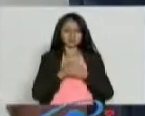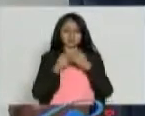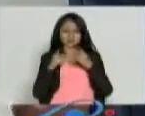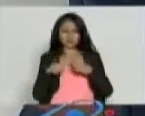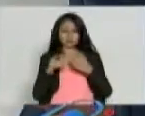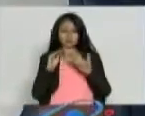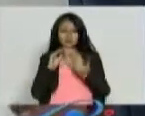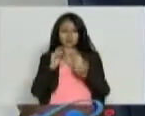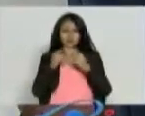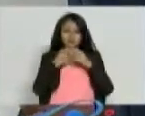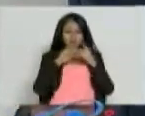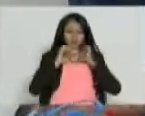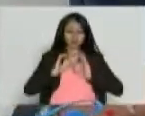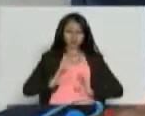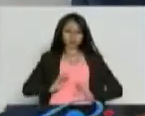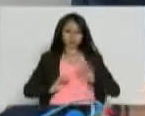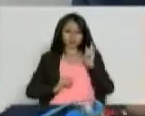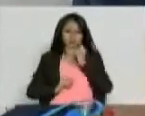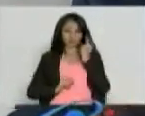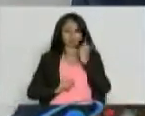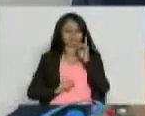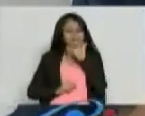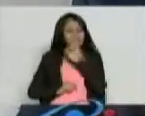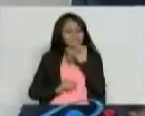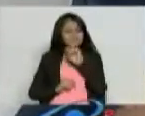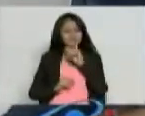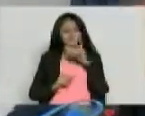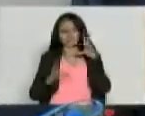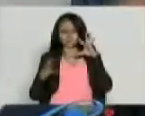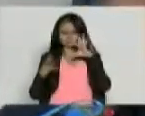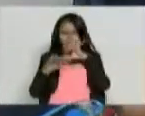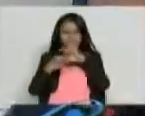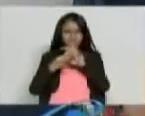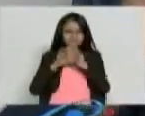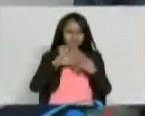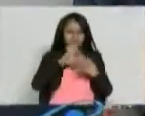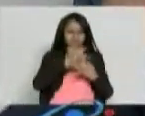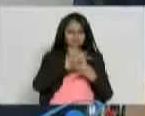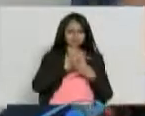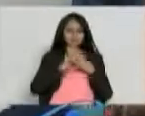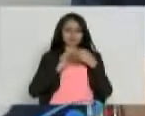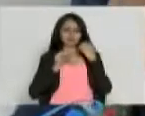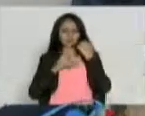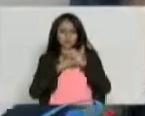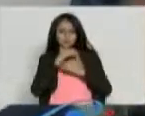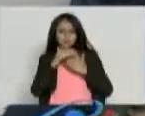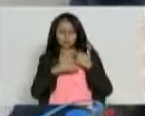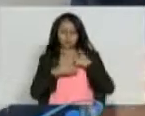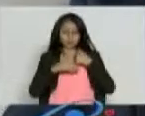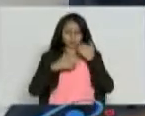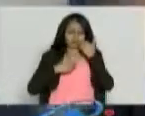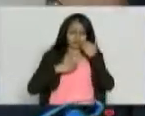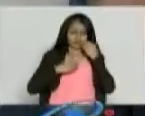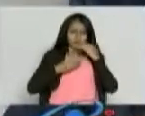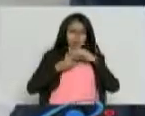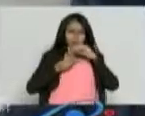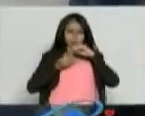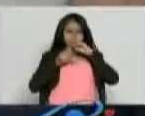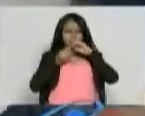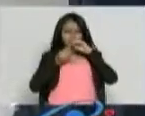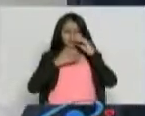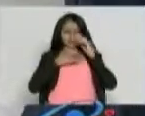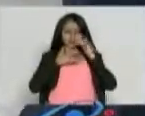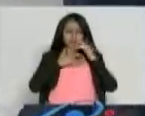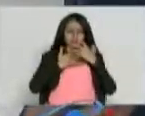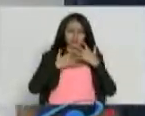contraparte en lo físico, hasta que empieza el proceso de gestación, hasta que nosotros vamos alimentando con pensamientos, con